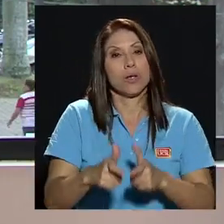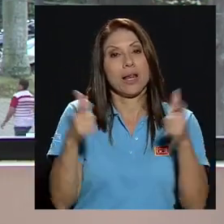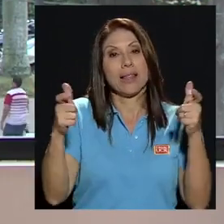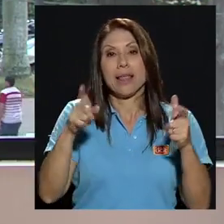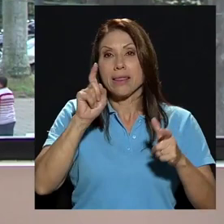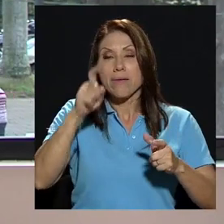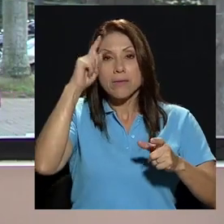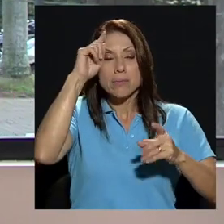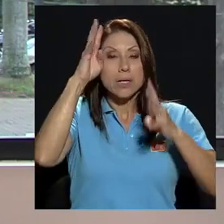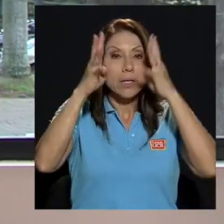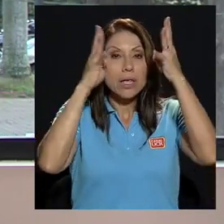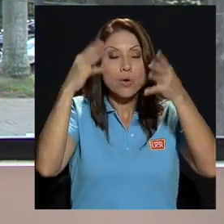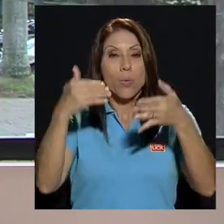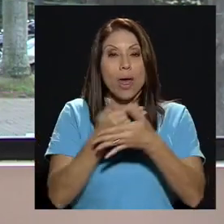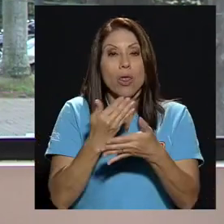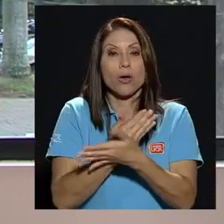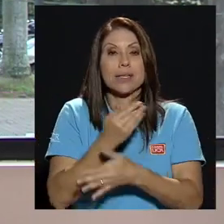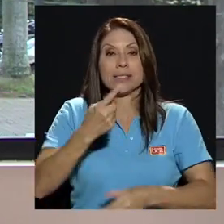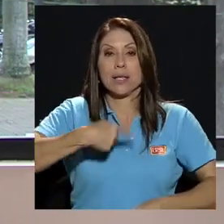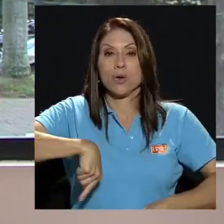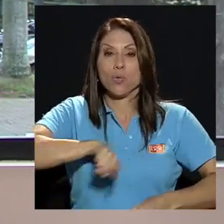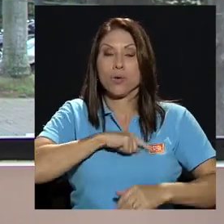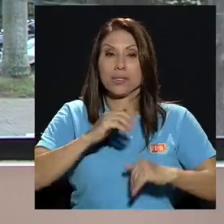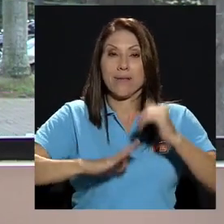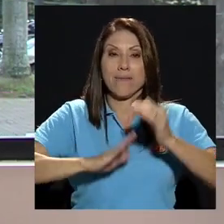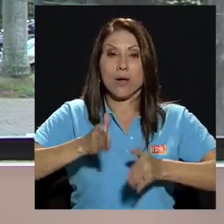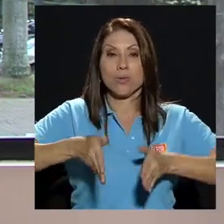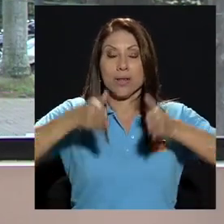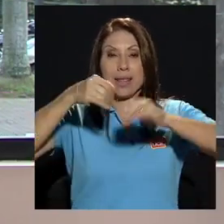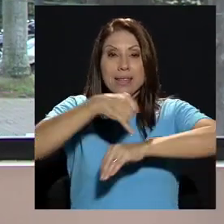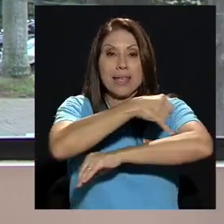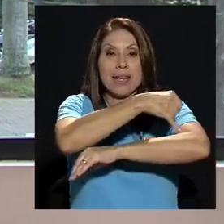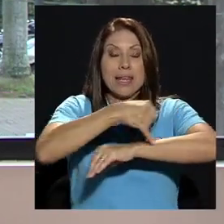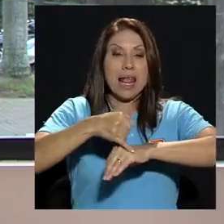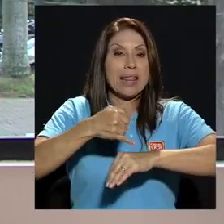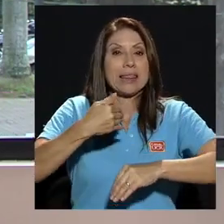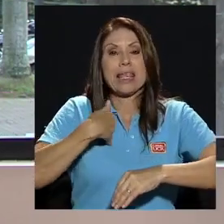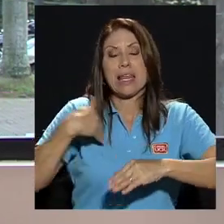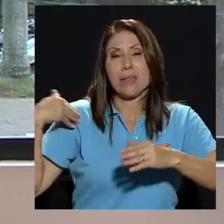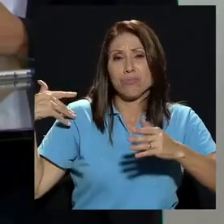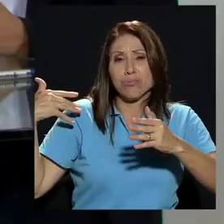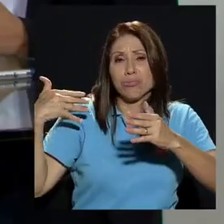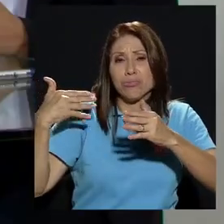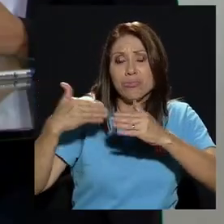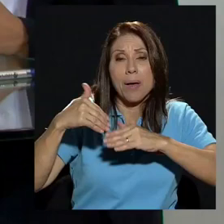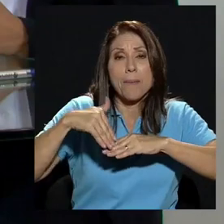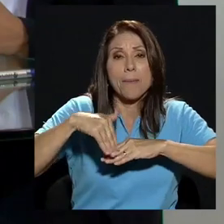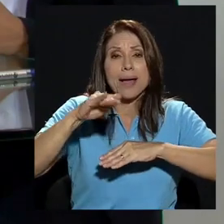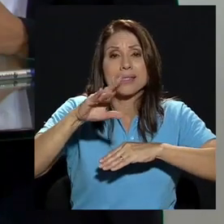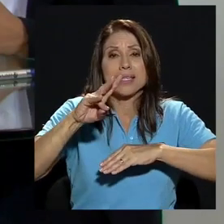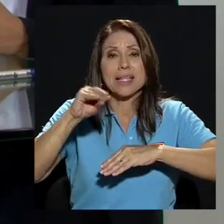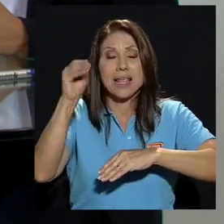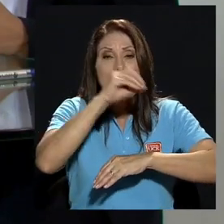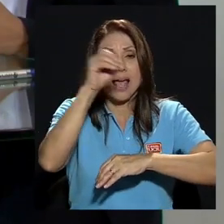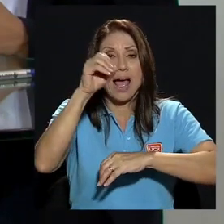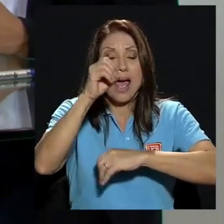ser innovadores nuestra facultad de ingeniería tiene más de 70 años de existir ha contribuido enormemente al desarrollo del